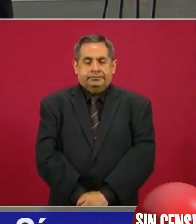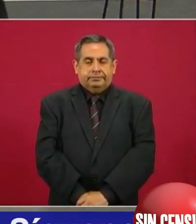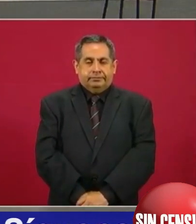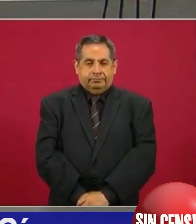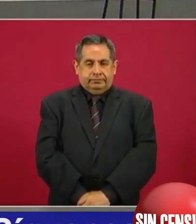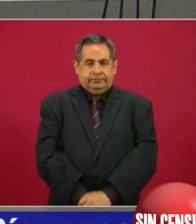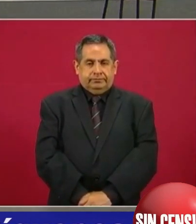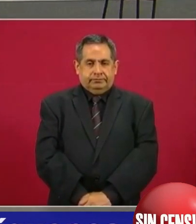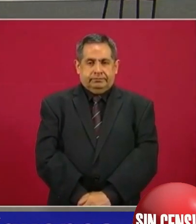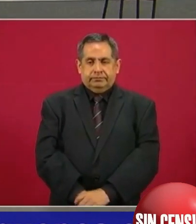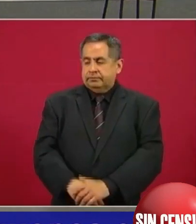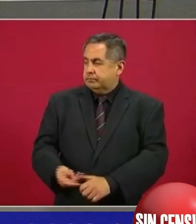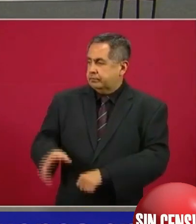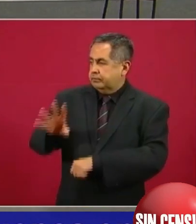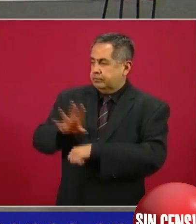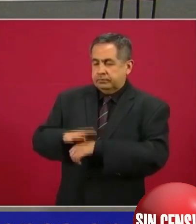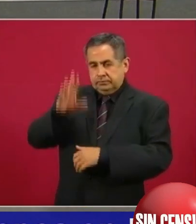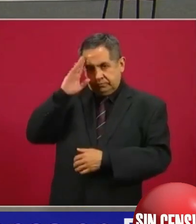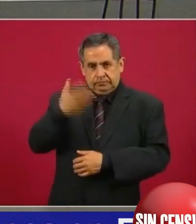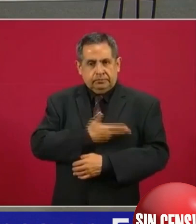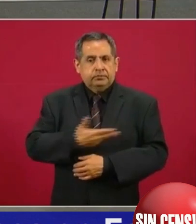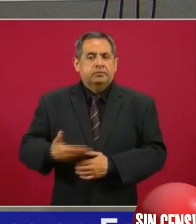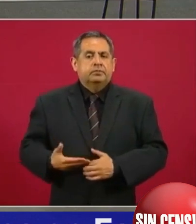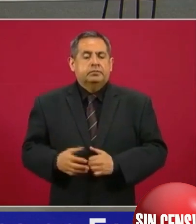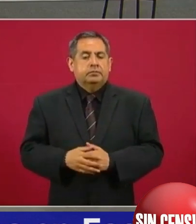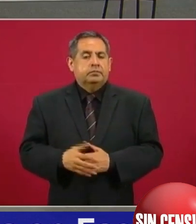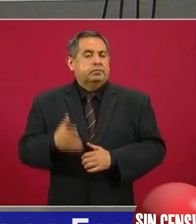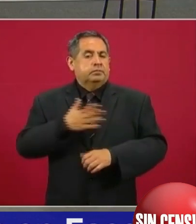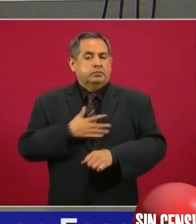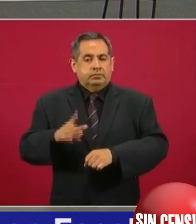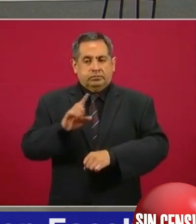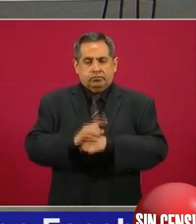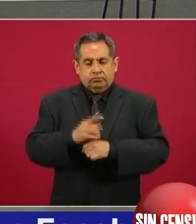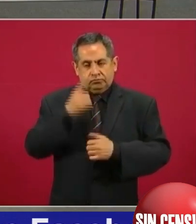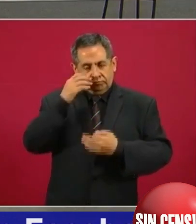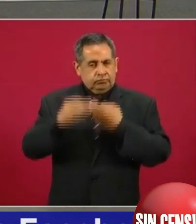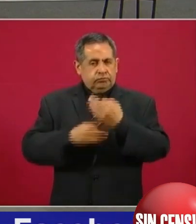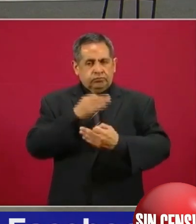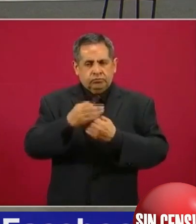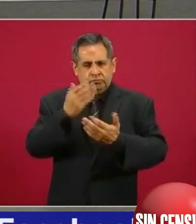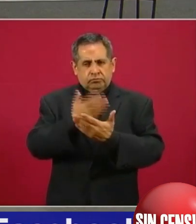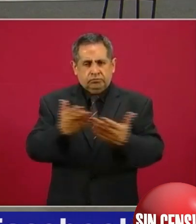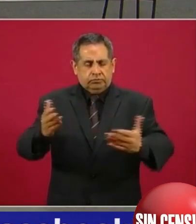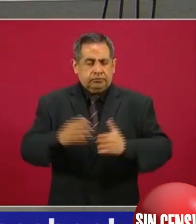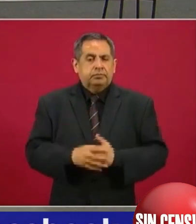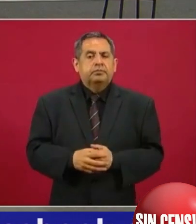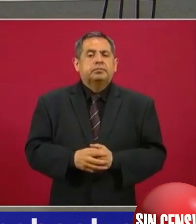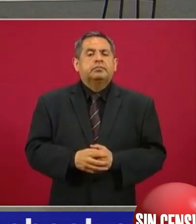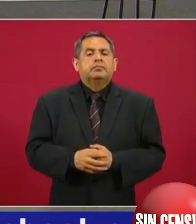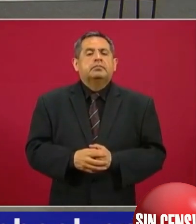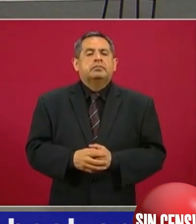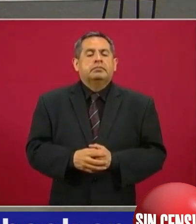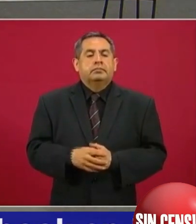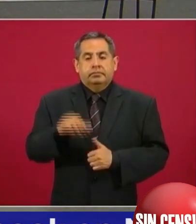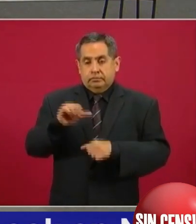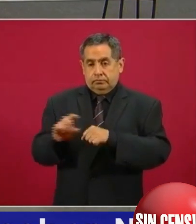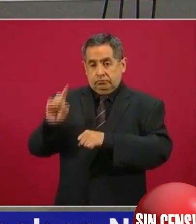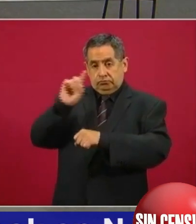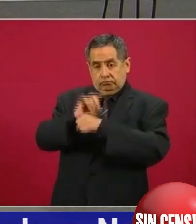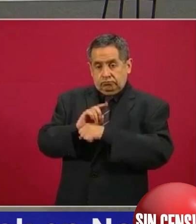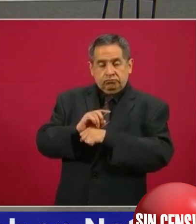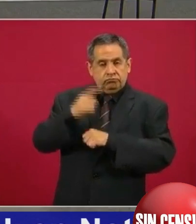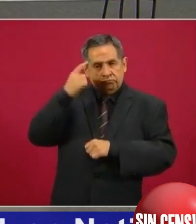Con su permiso, señor presidente, muy buenos días tengan todos y todas ustedes. El día de hoy vamos a